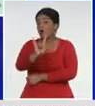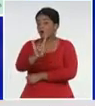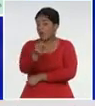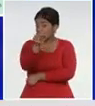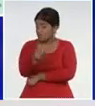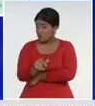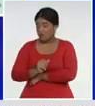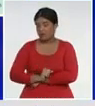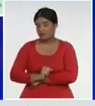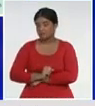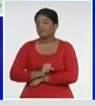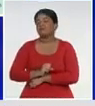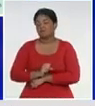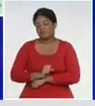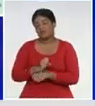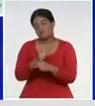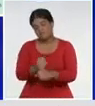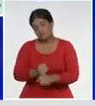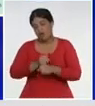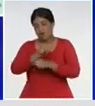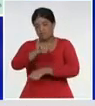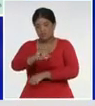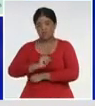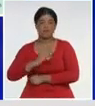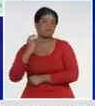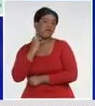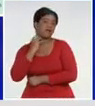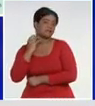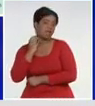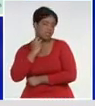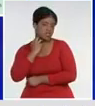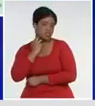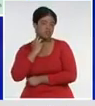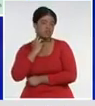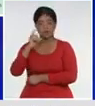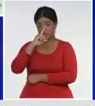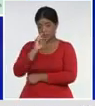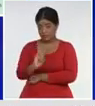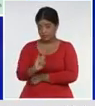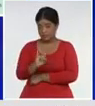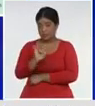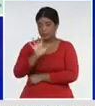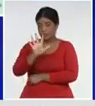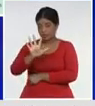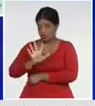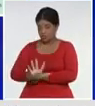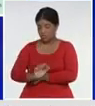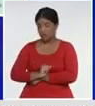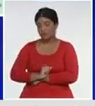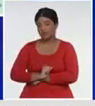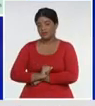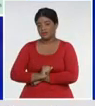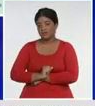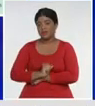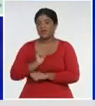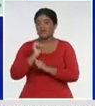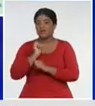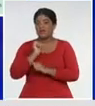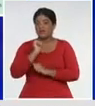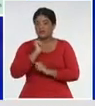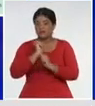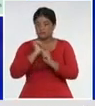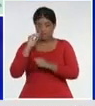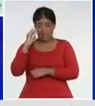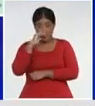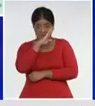Pilón 6, Manzanillo y Jiguaní, con cinco, Guisa 4, Niquero y Yara, con